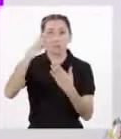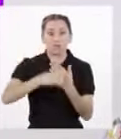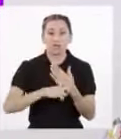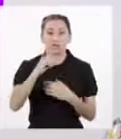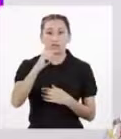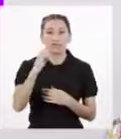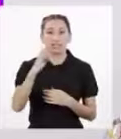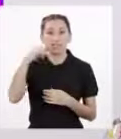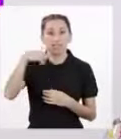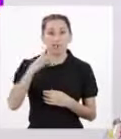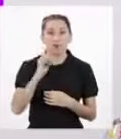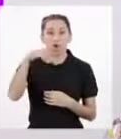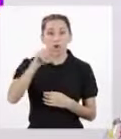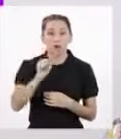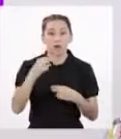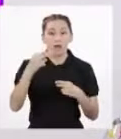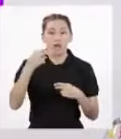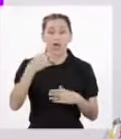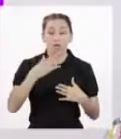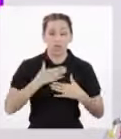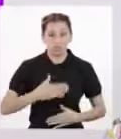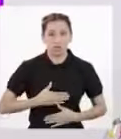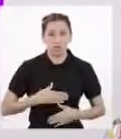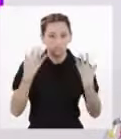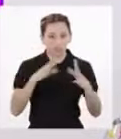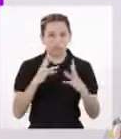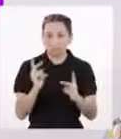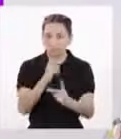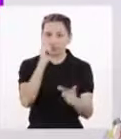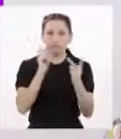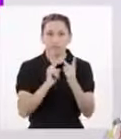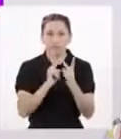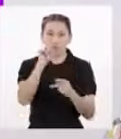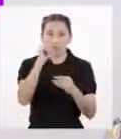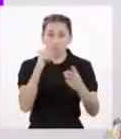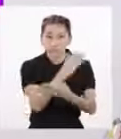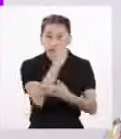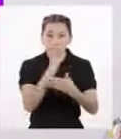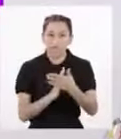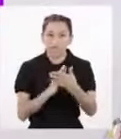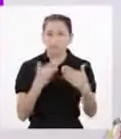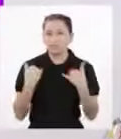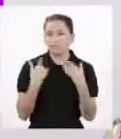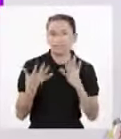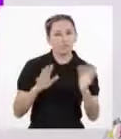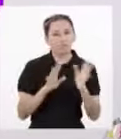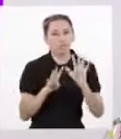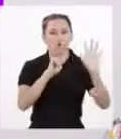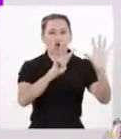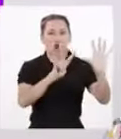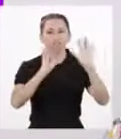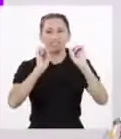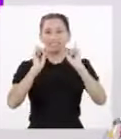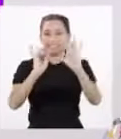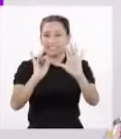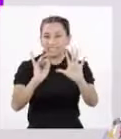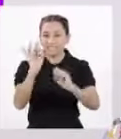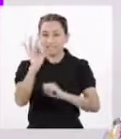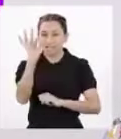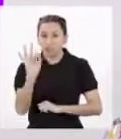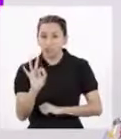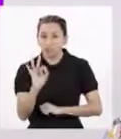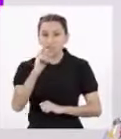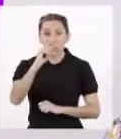Genoma Humano Han resultado muy novedosos Por una parte, se estima que alrededor del 97%